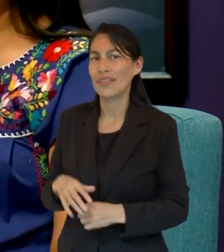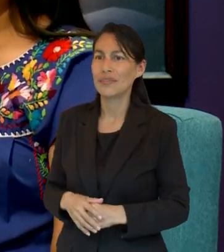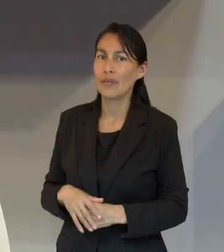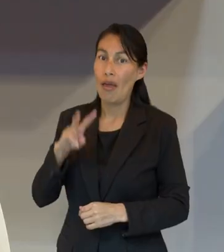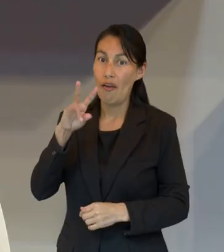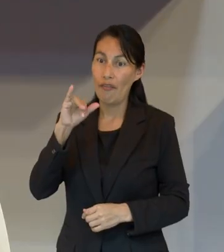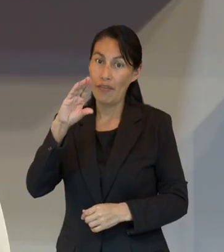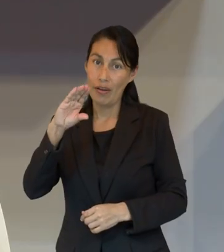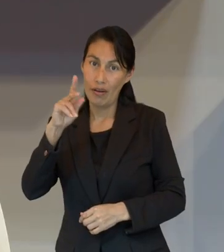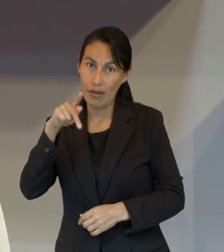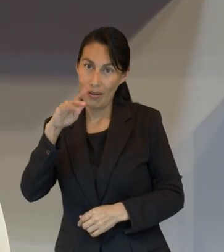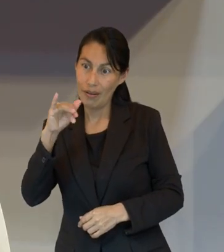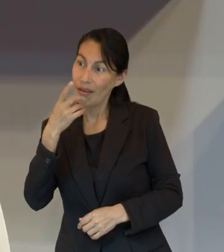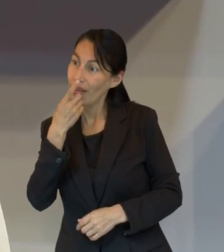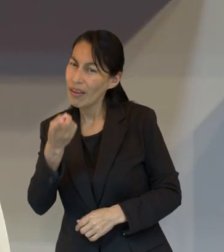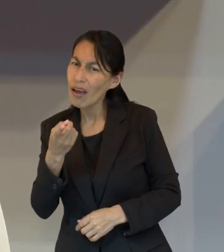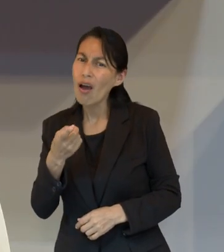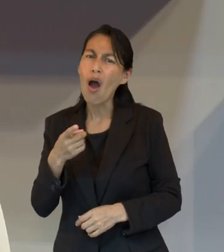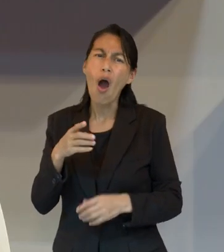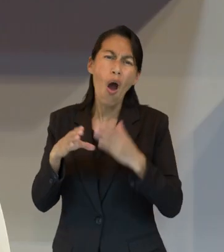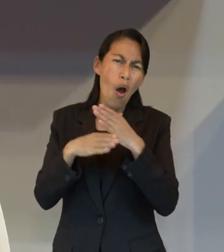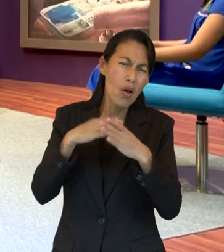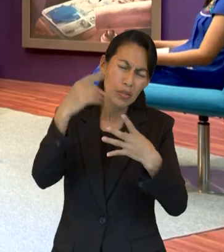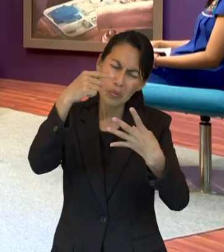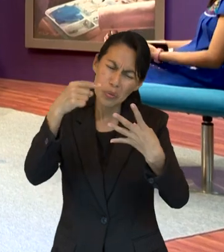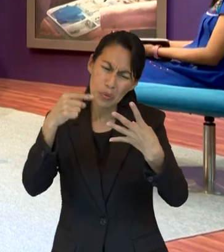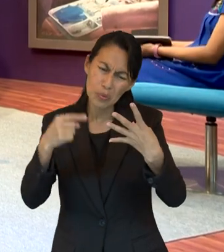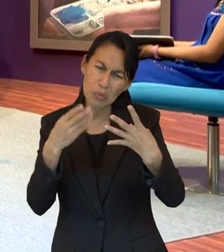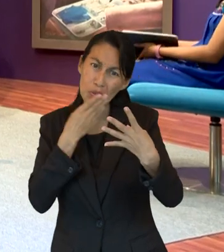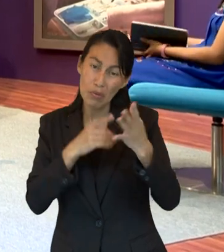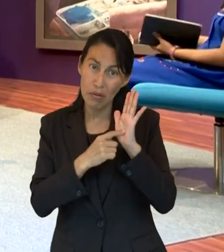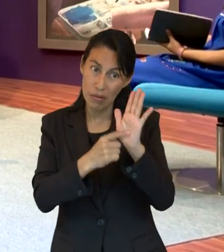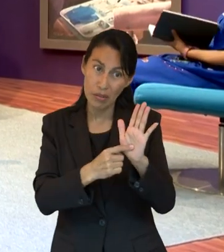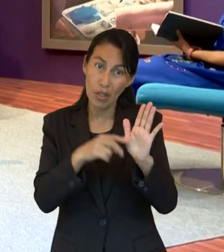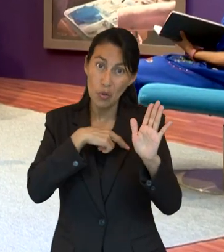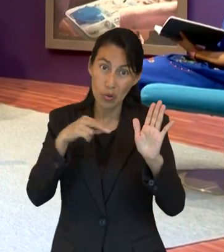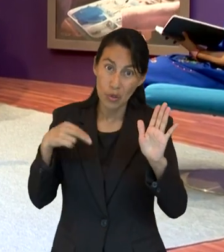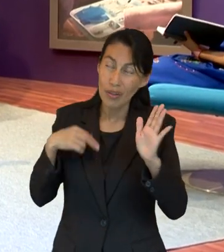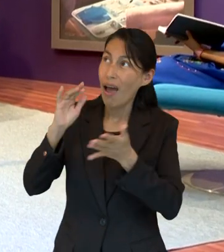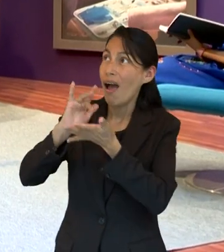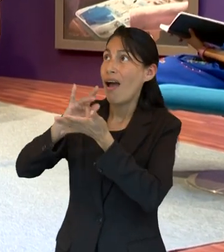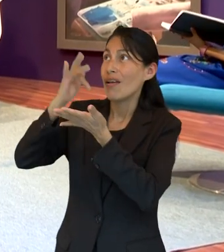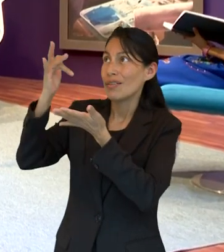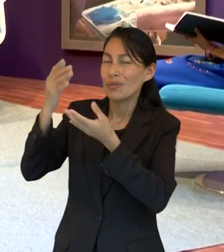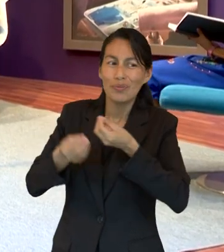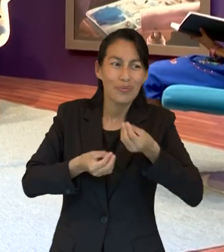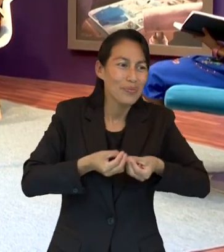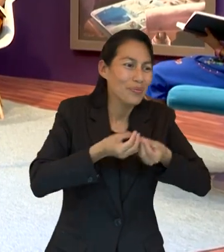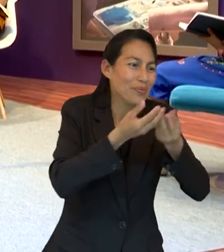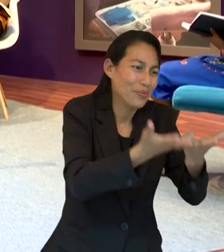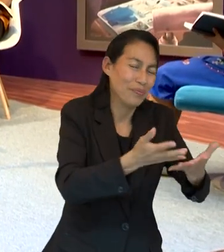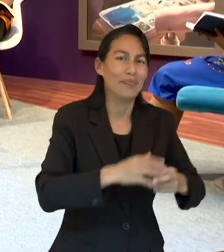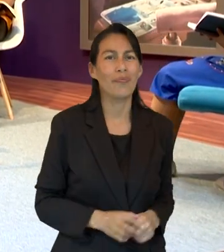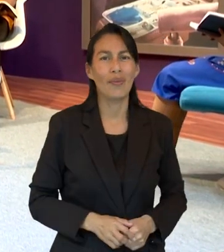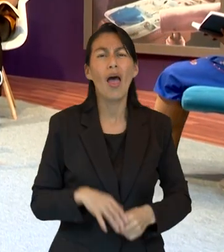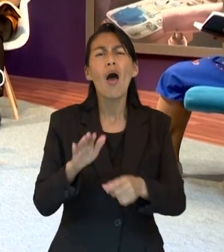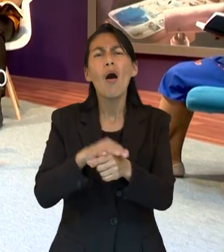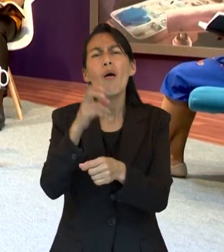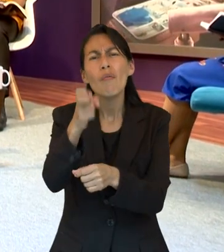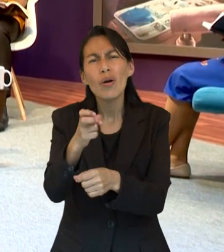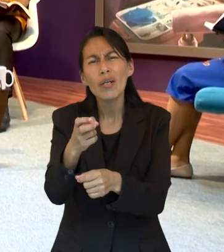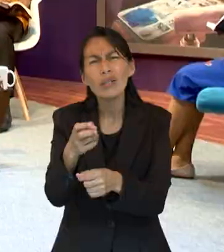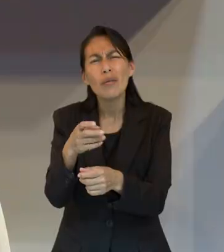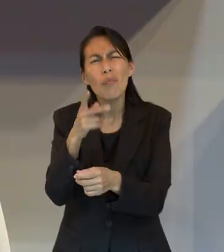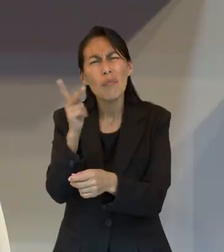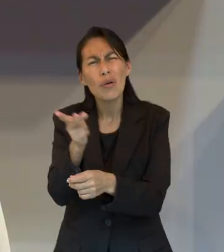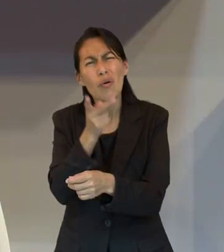es como mencionó Vicky hay muchas cosas que se mencionan en la Biblia que podemos realizar para demostrar también esa gratitud y